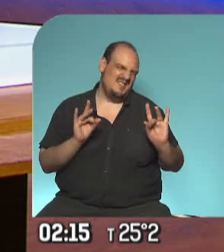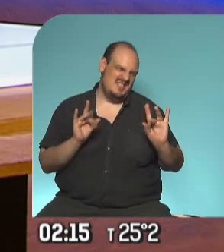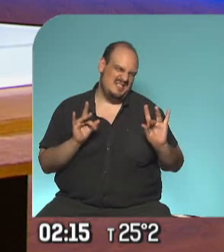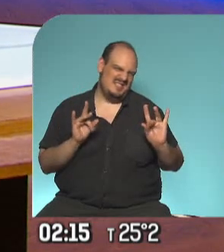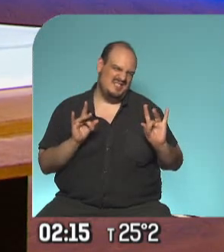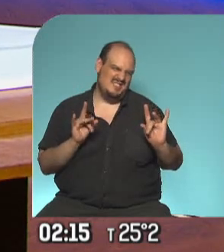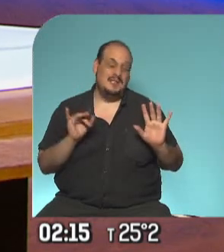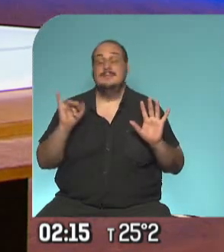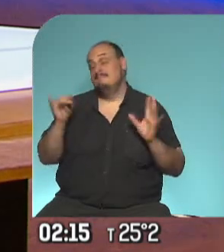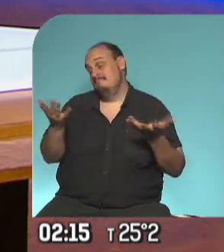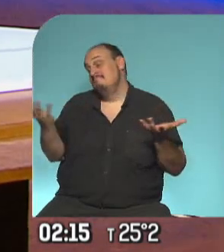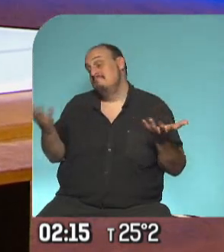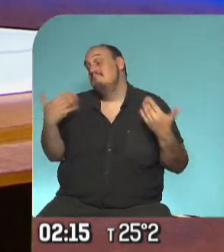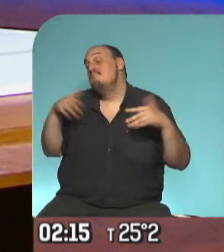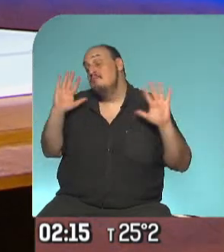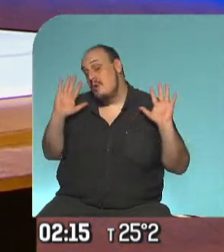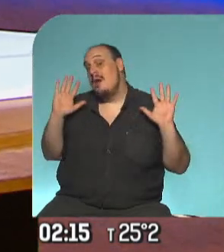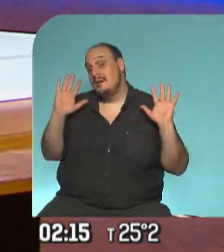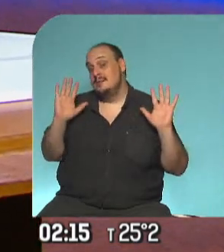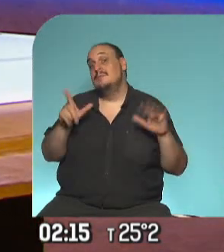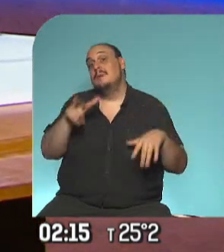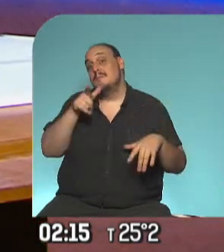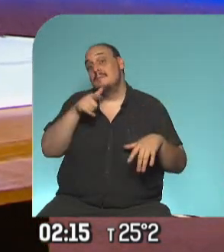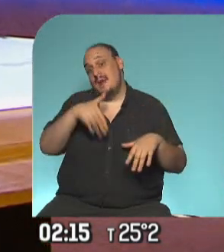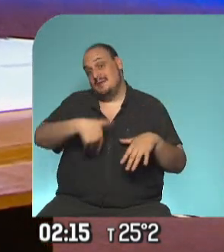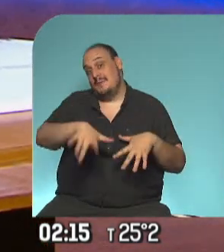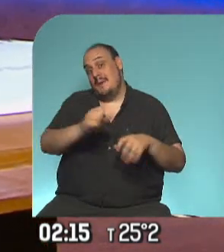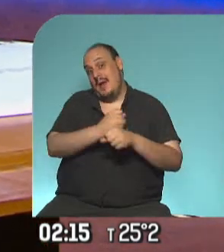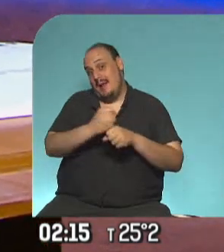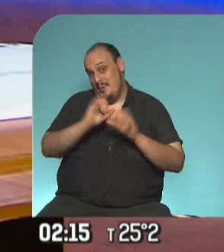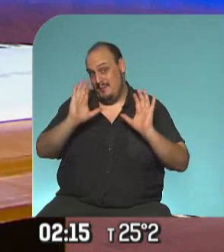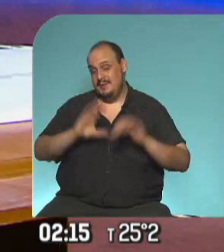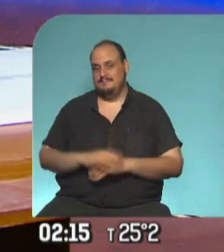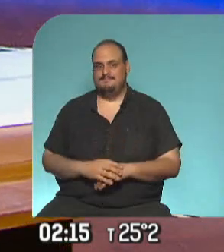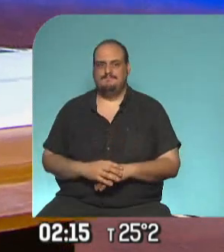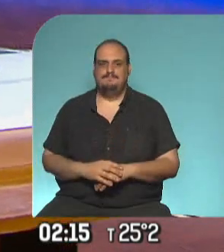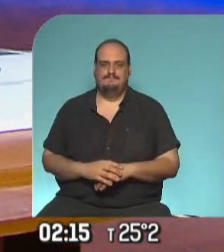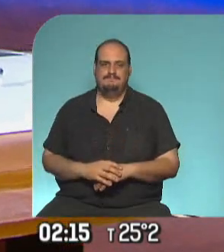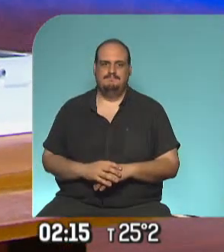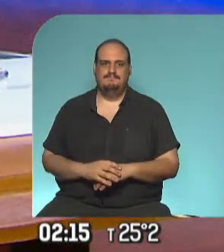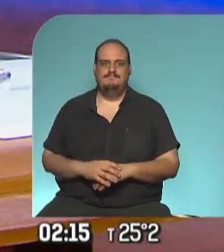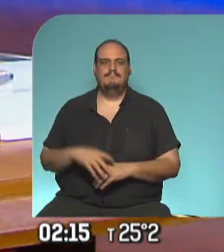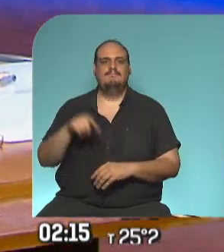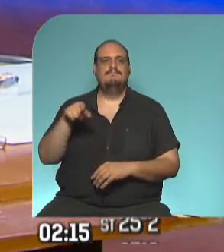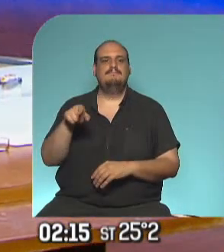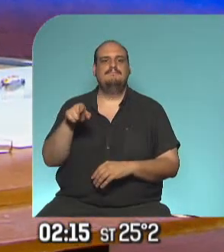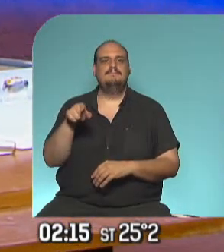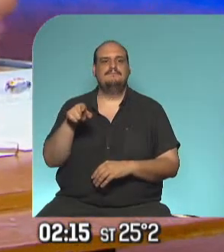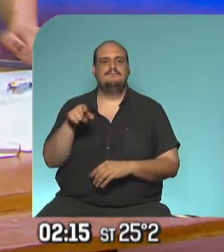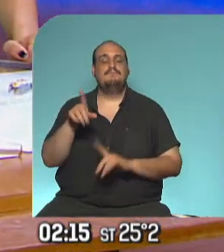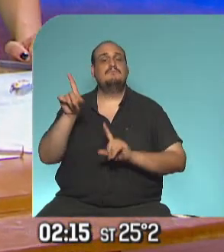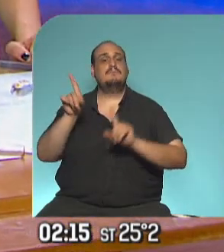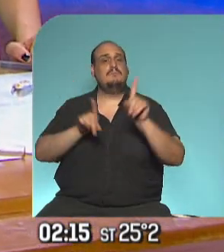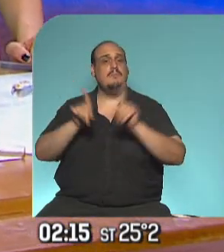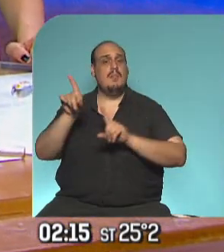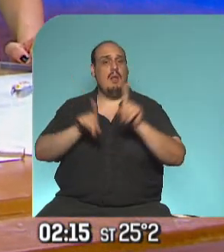rato como ejemplo pero todo parece indicar que esta vez el cambio que introducen algunos